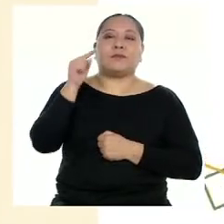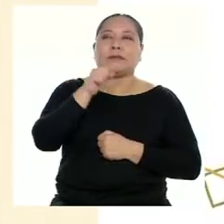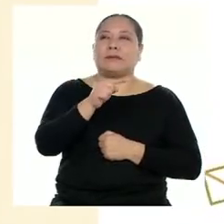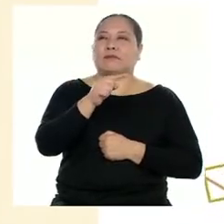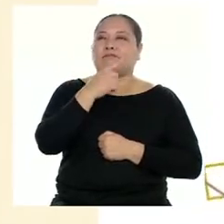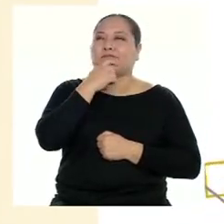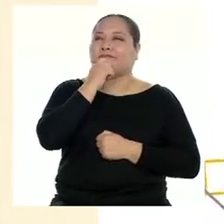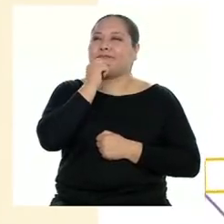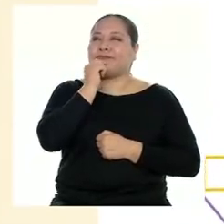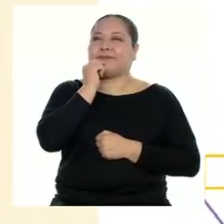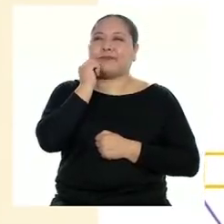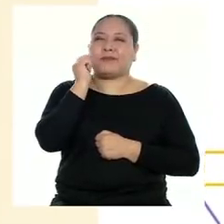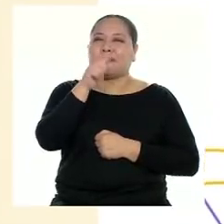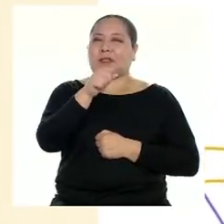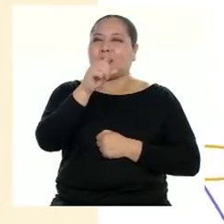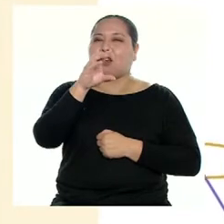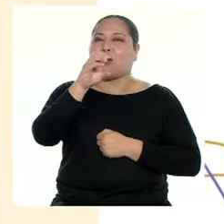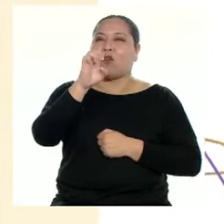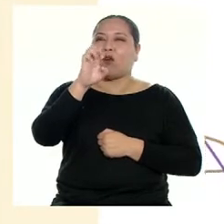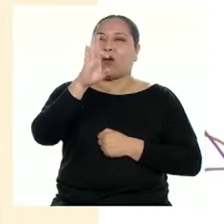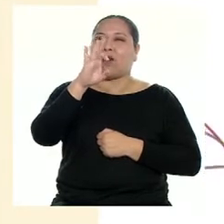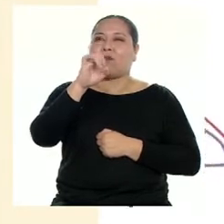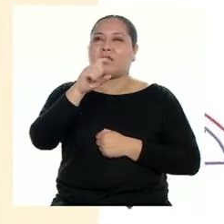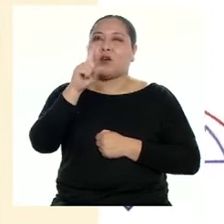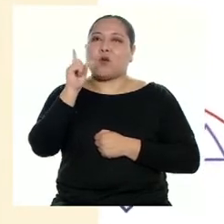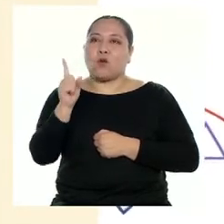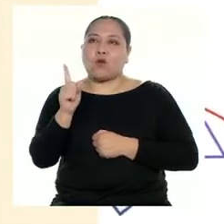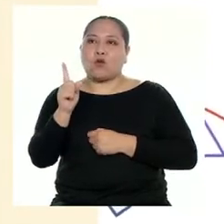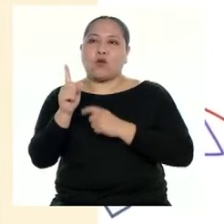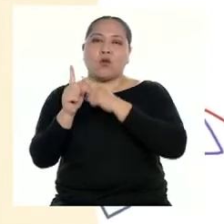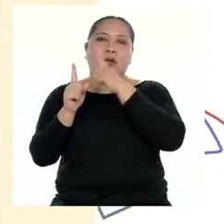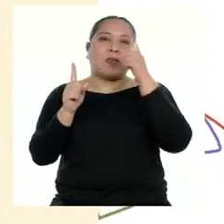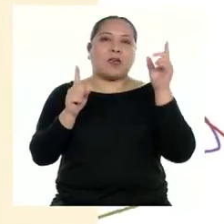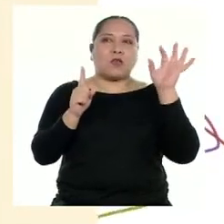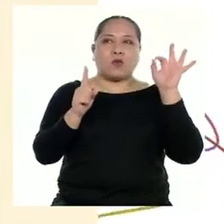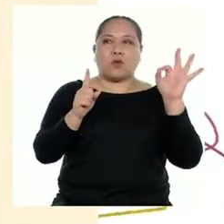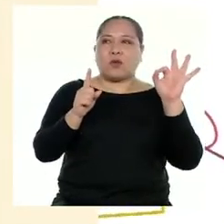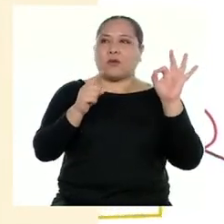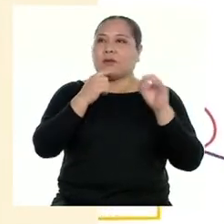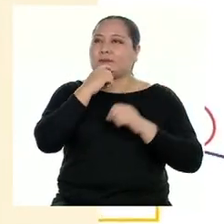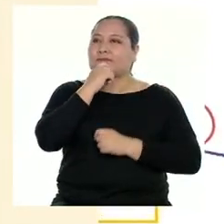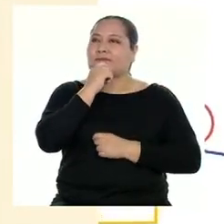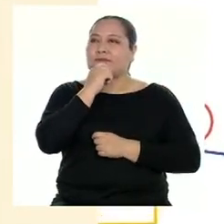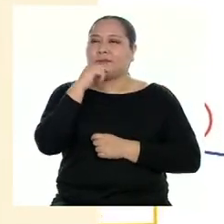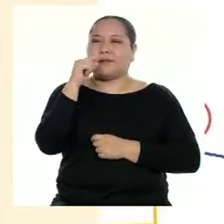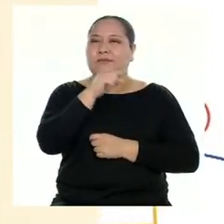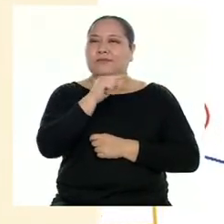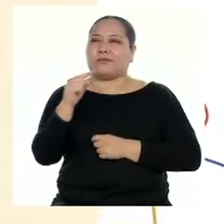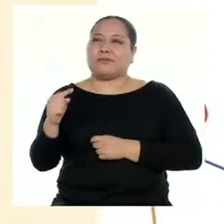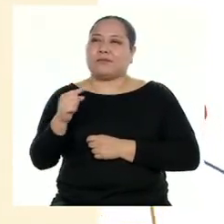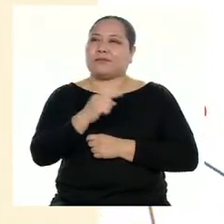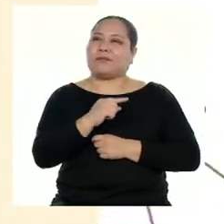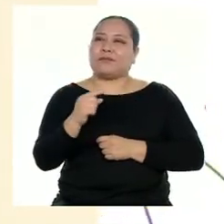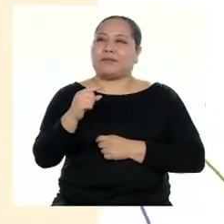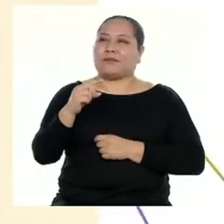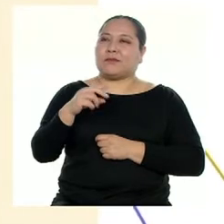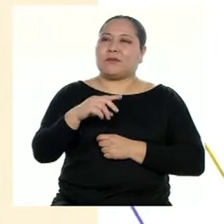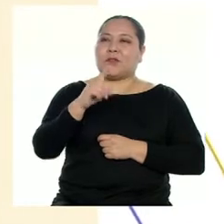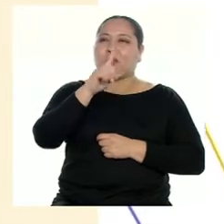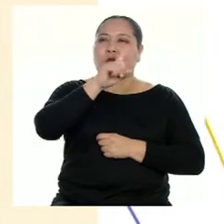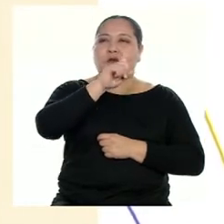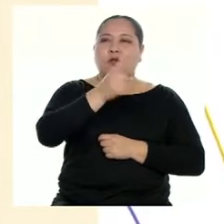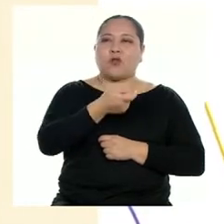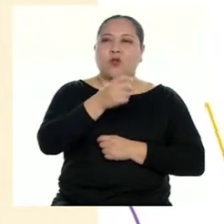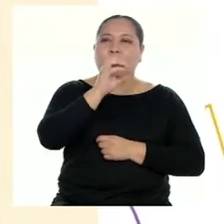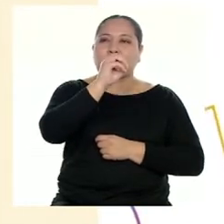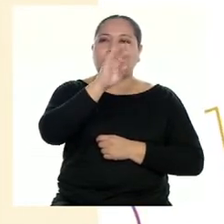trampa. El coeficiente debe estar entre 1 y 9. Entonces, la notación científica queda como 1